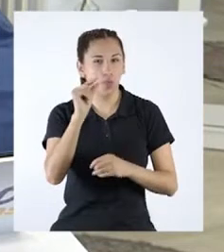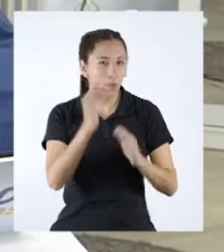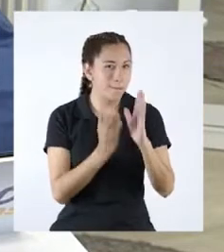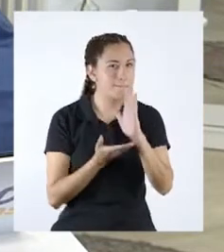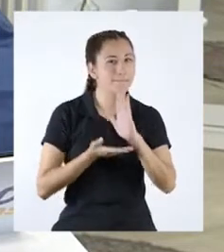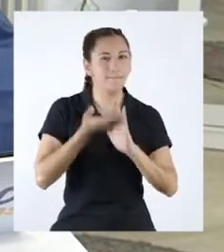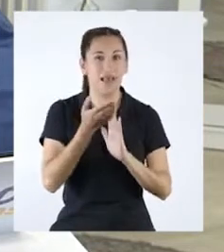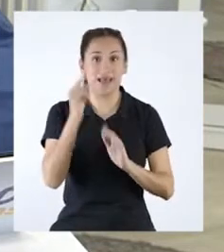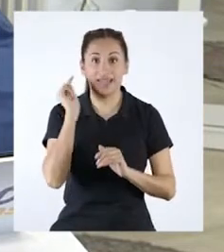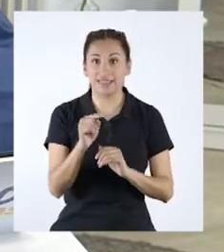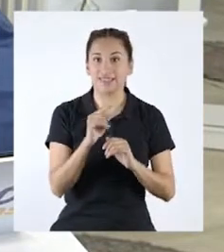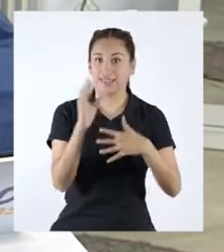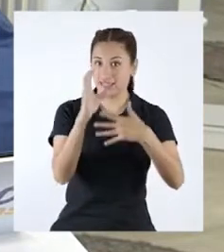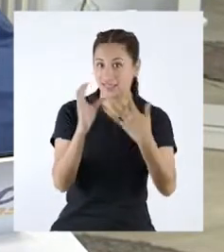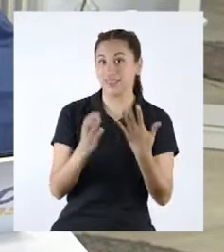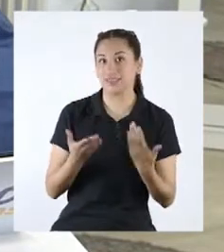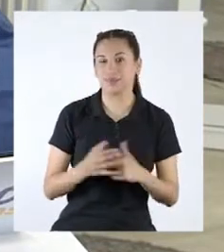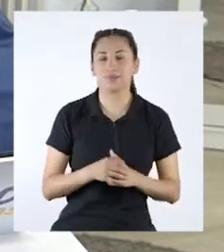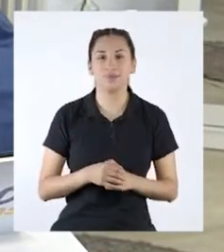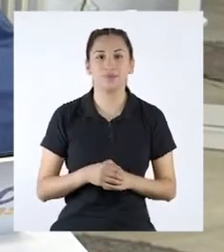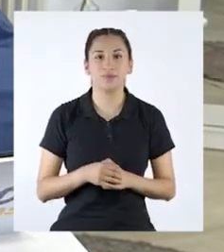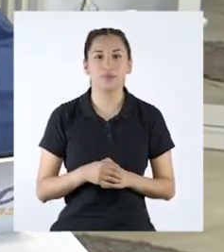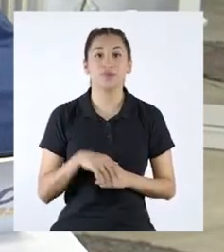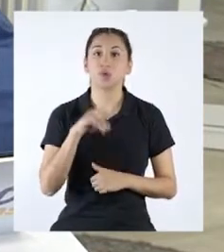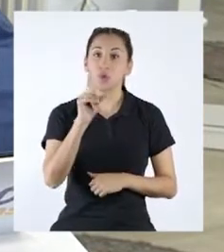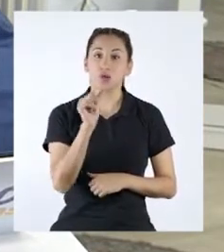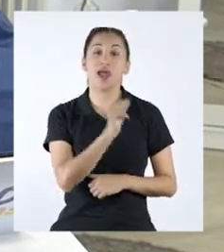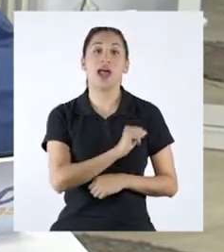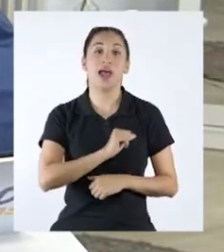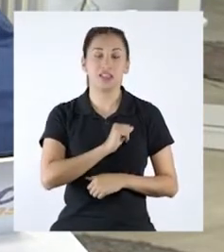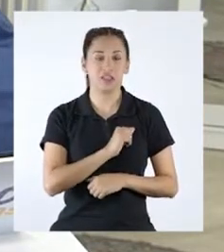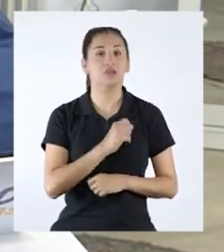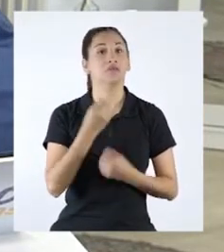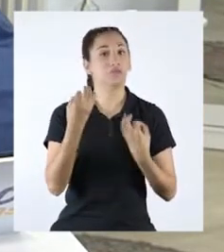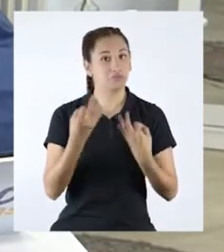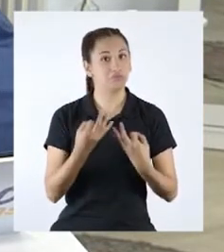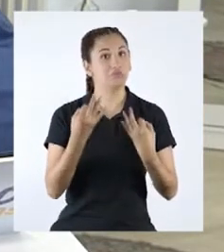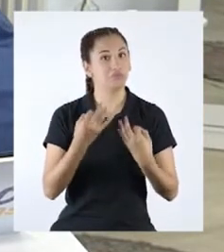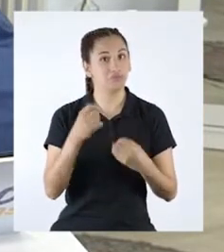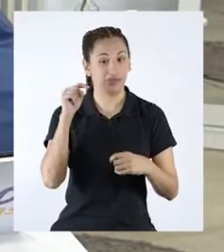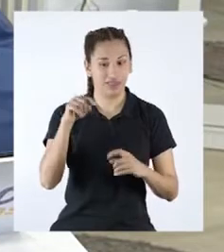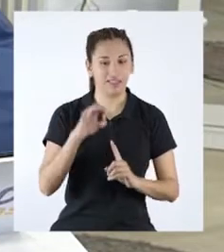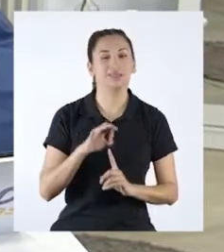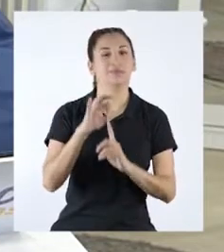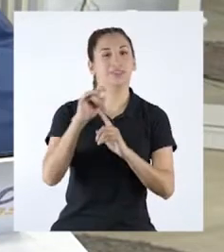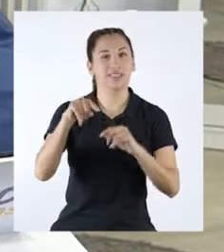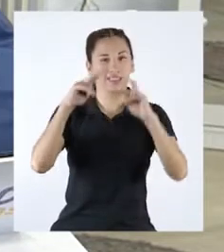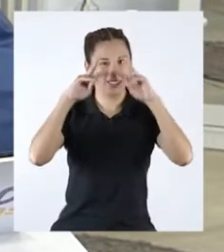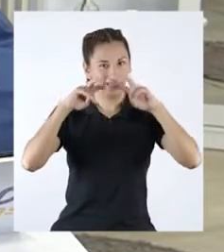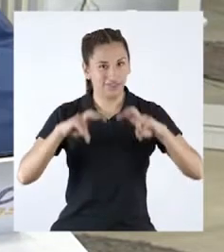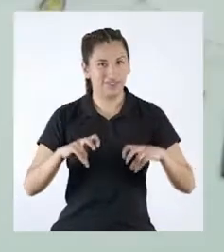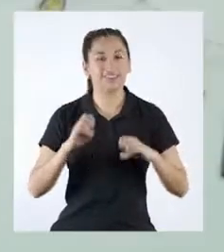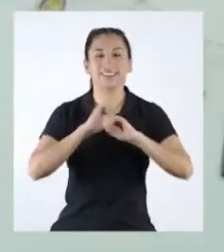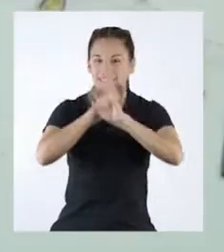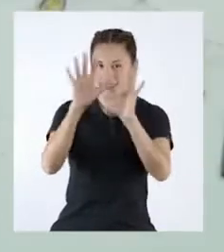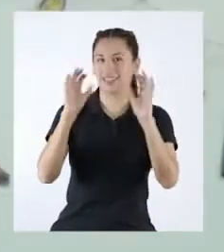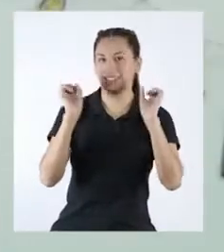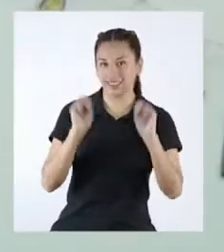conocer un poco más sobre estos aspectos. Una actitud ideal para la investigación.